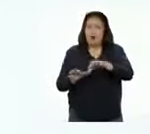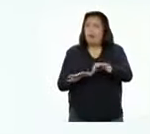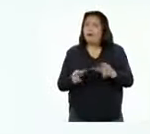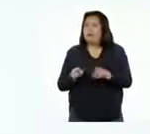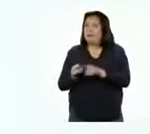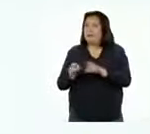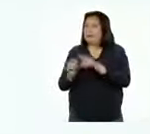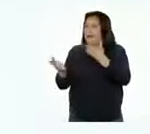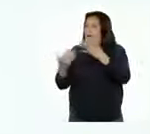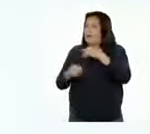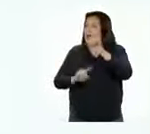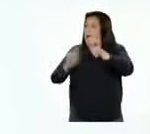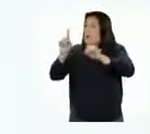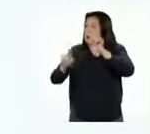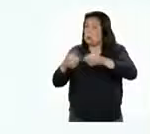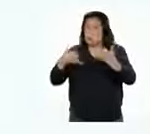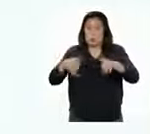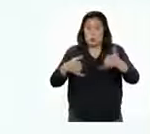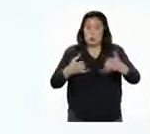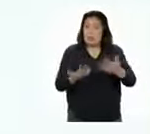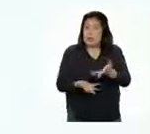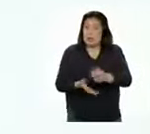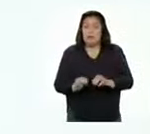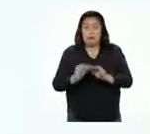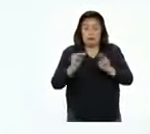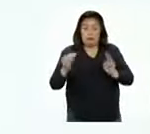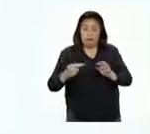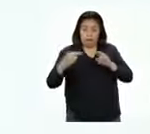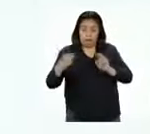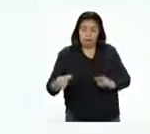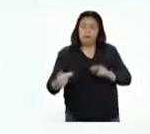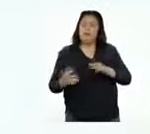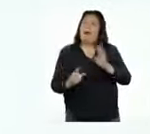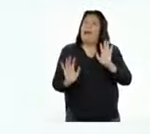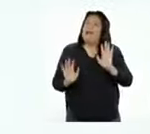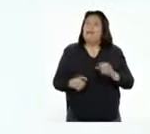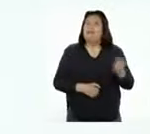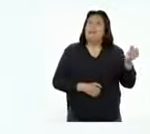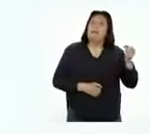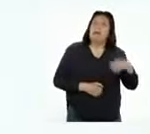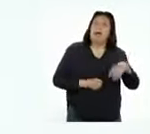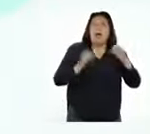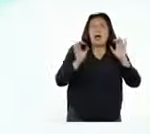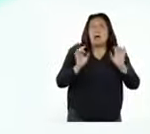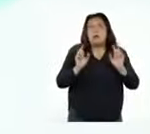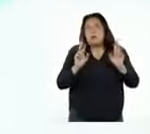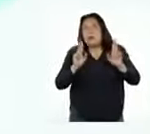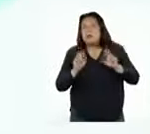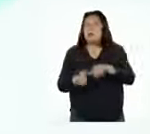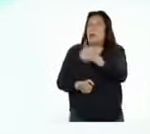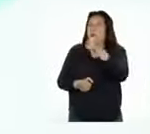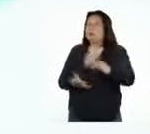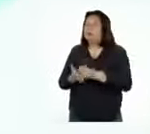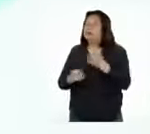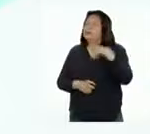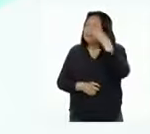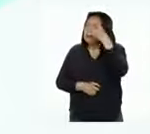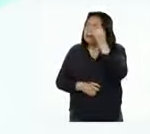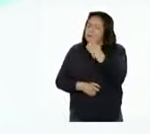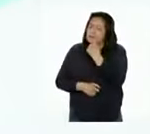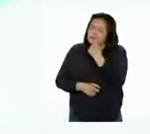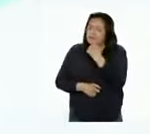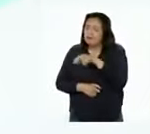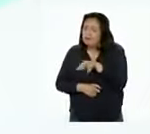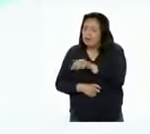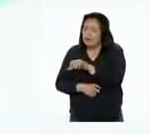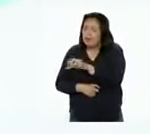También hablamos de que algunos juegos de mesa dependen del azar, mientras que otros estimulan habilidades como la memoria, el cálculo